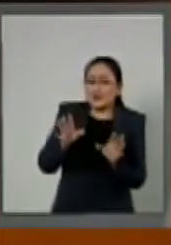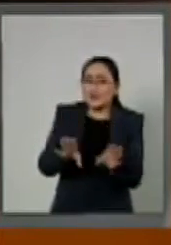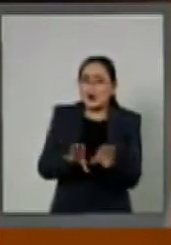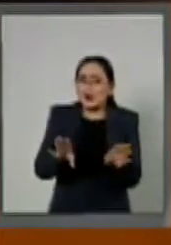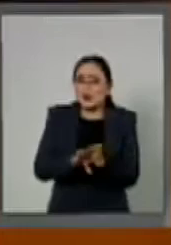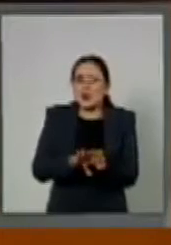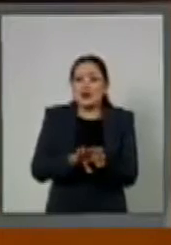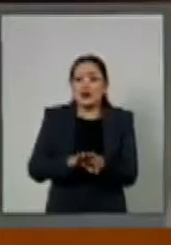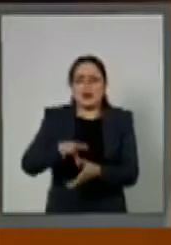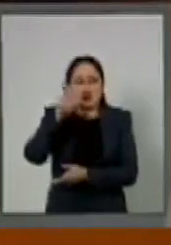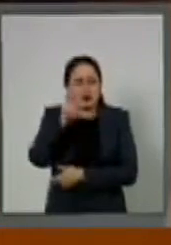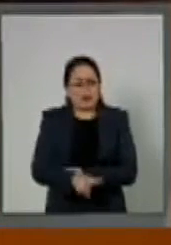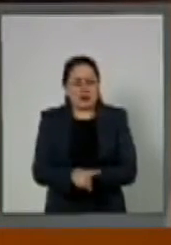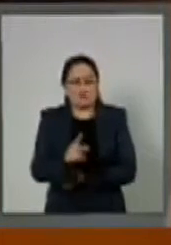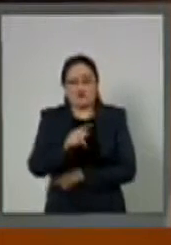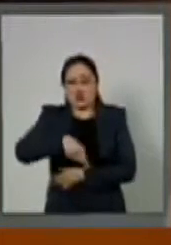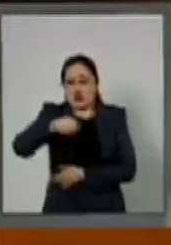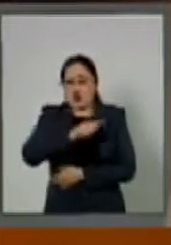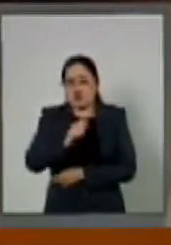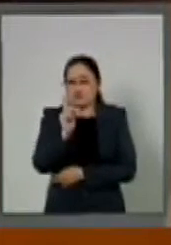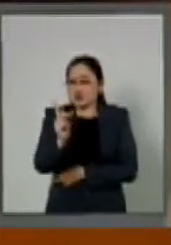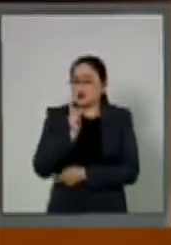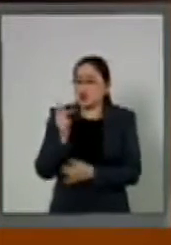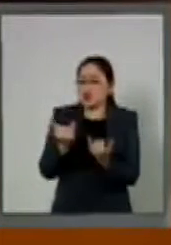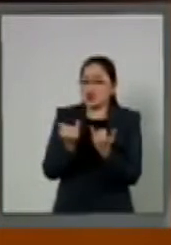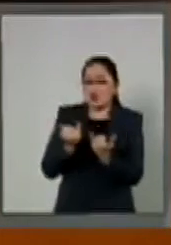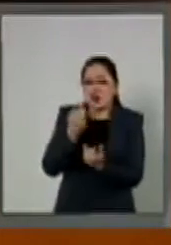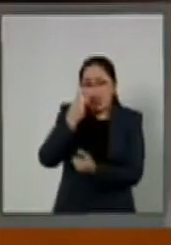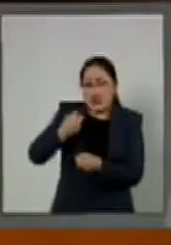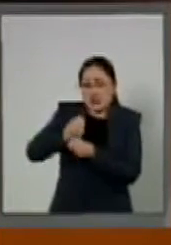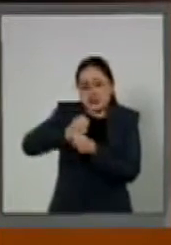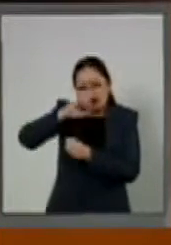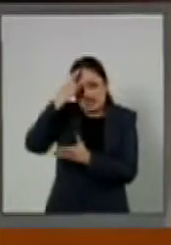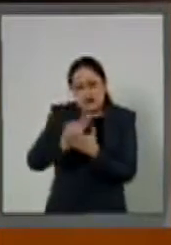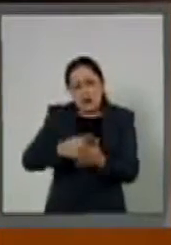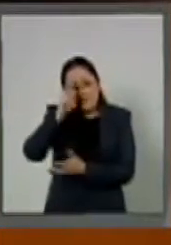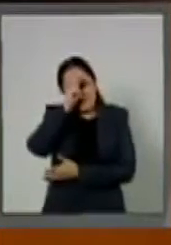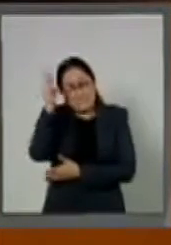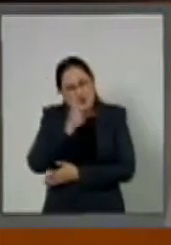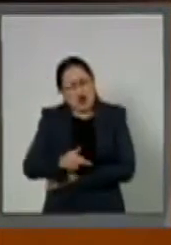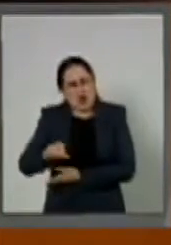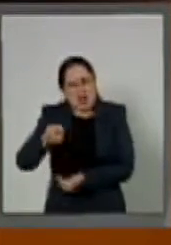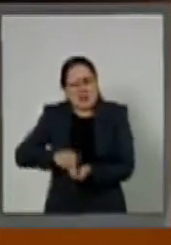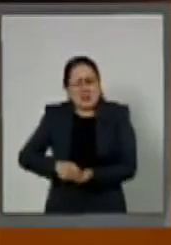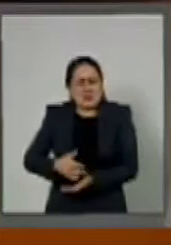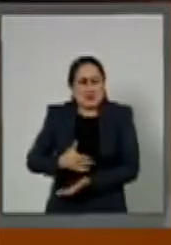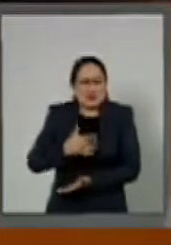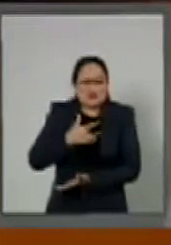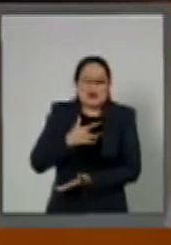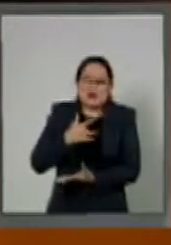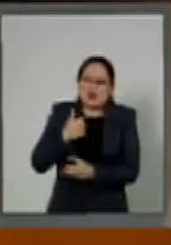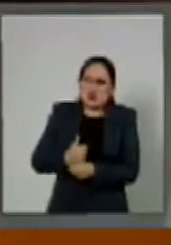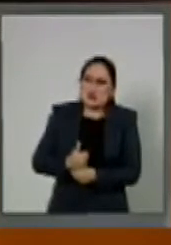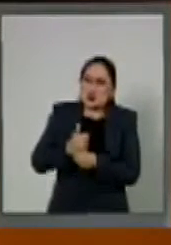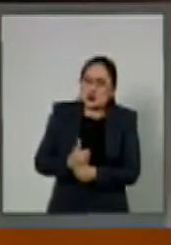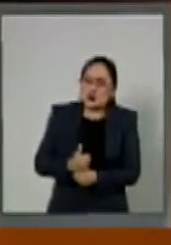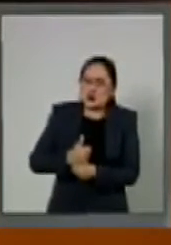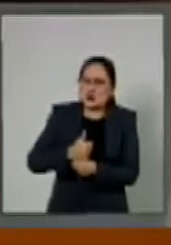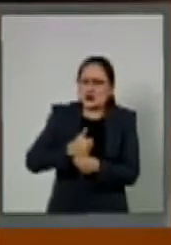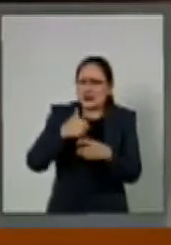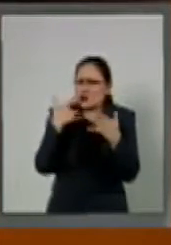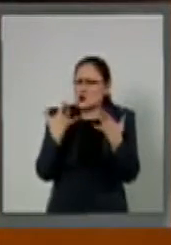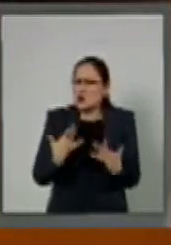es que de manera coincidente, esa, la violencia que duele, la violencia que a todos nos